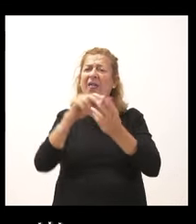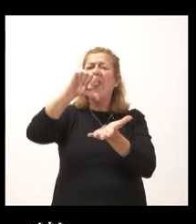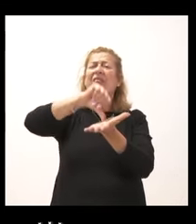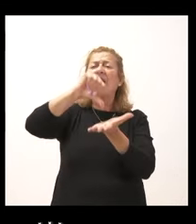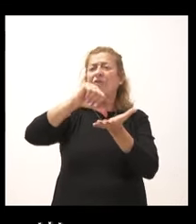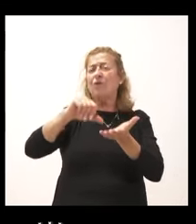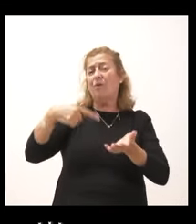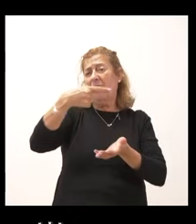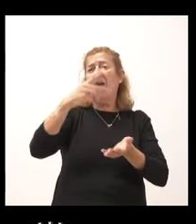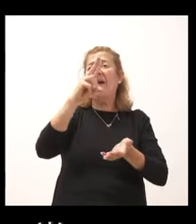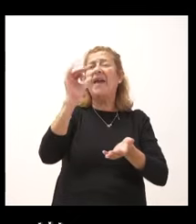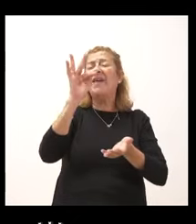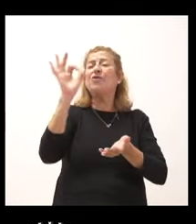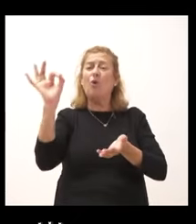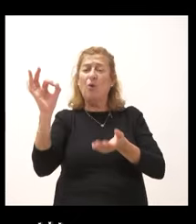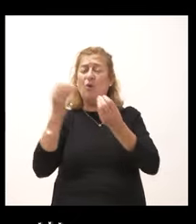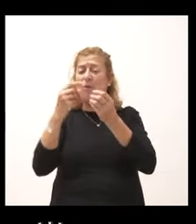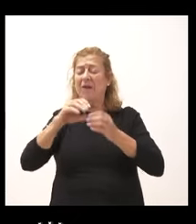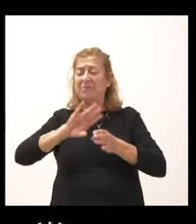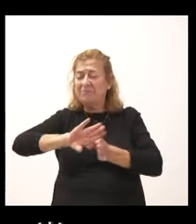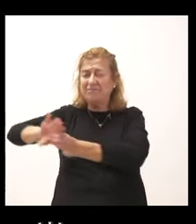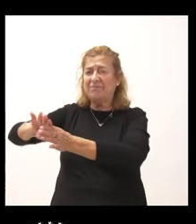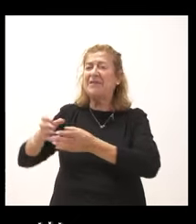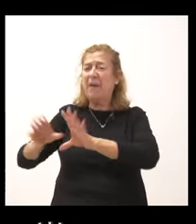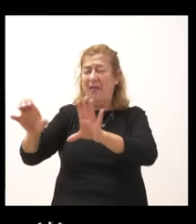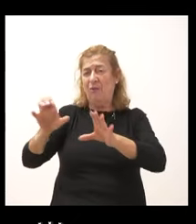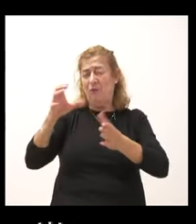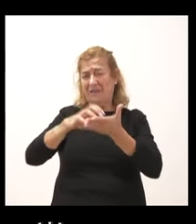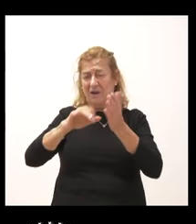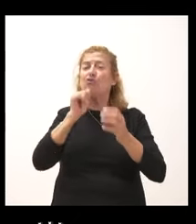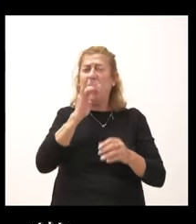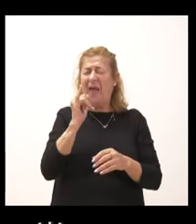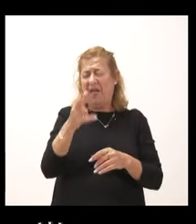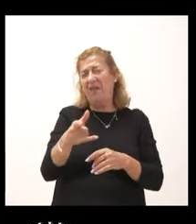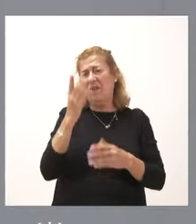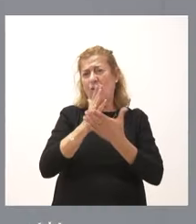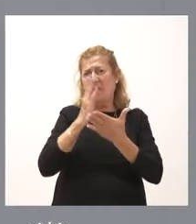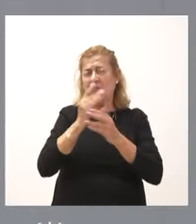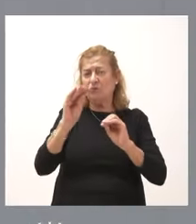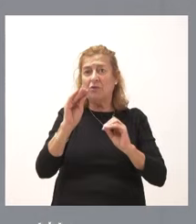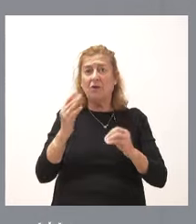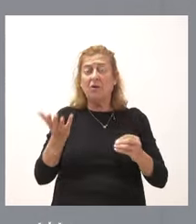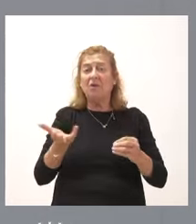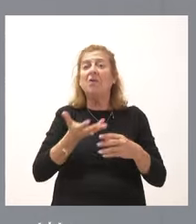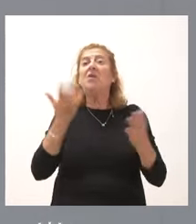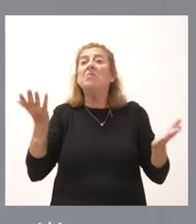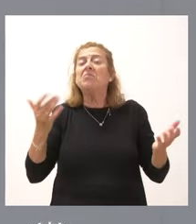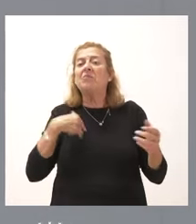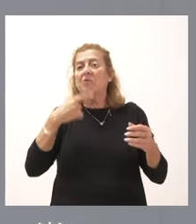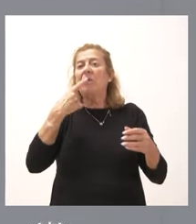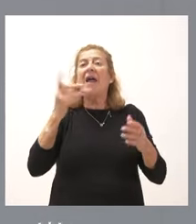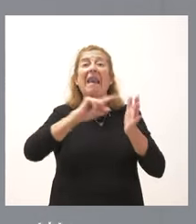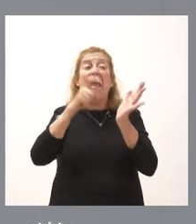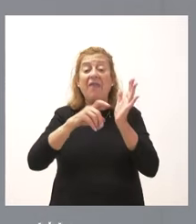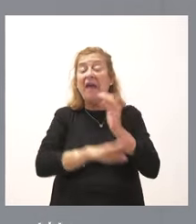gueto, que siguen con esa segregación en Castilla y León? Hay varios de ellos todavía. No conozco cuáles detalles de ley de infancia, pero naturalmente es una ley